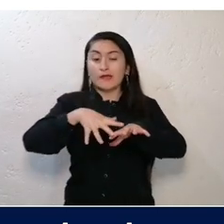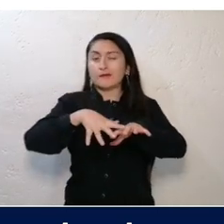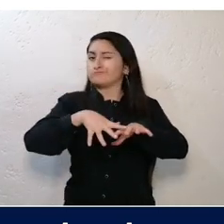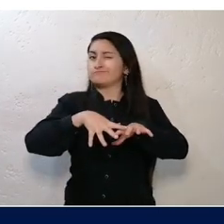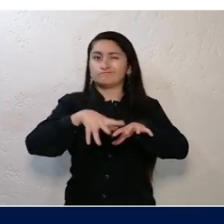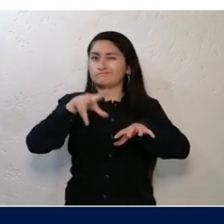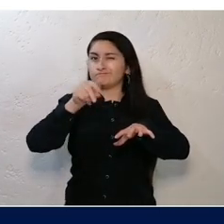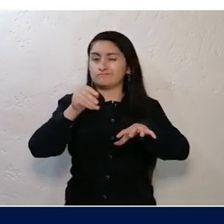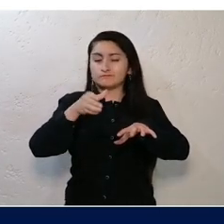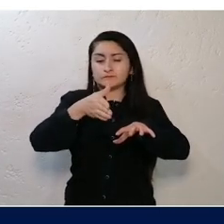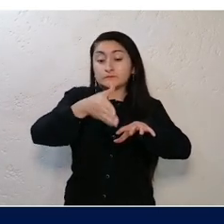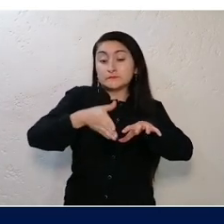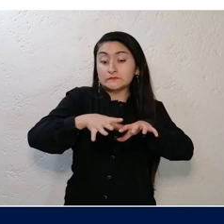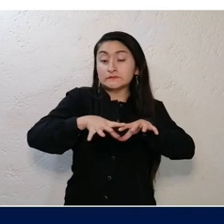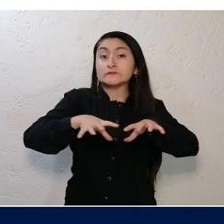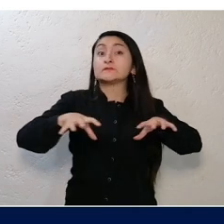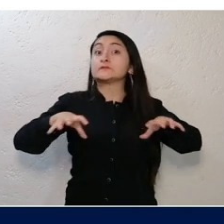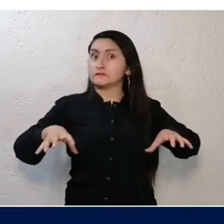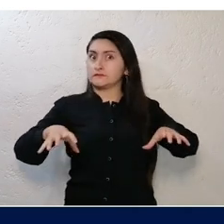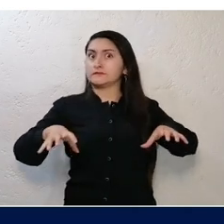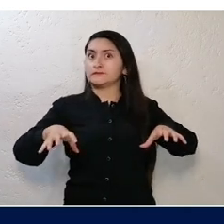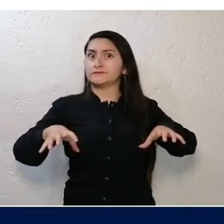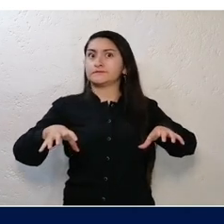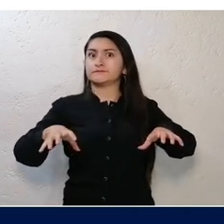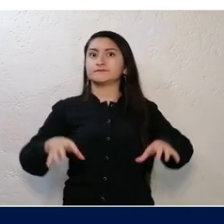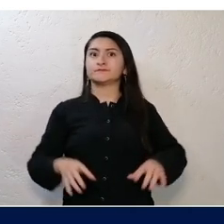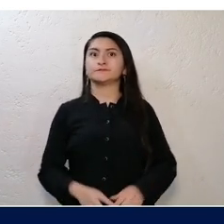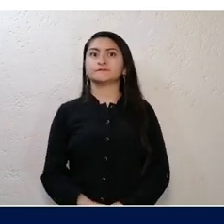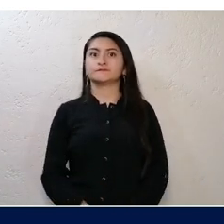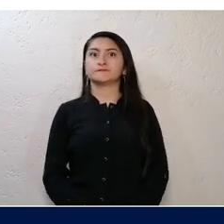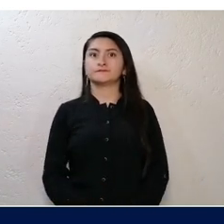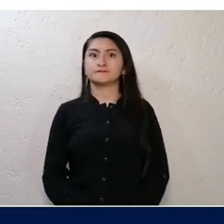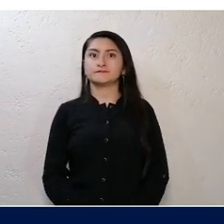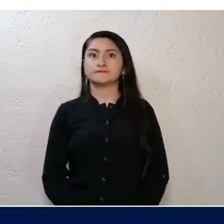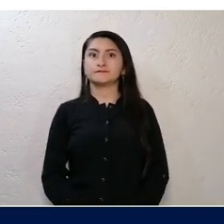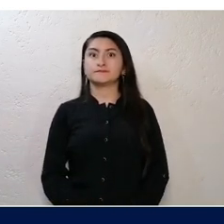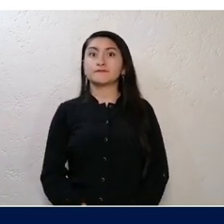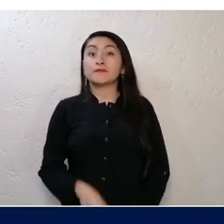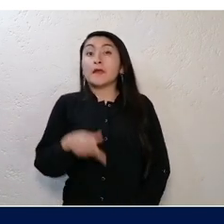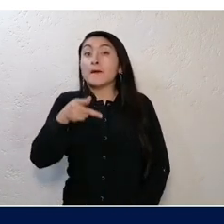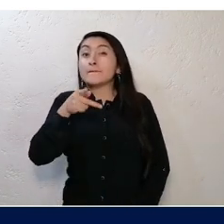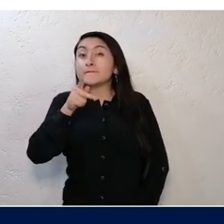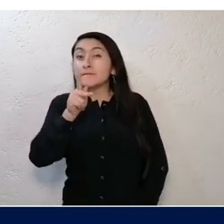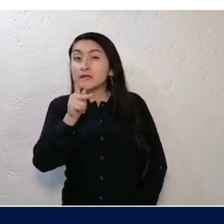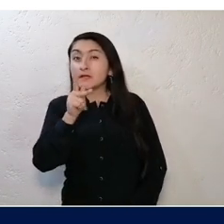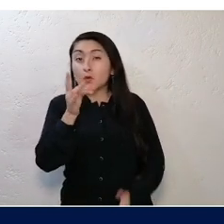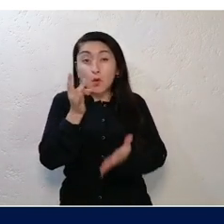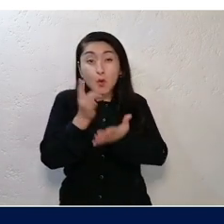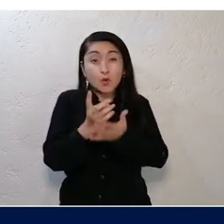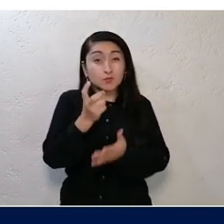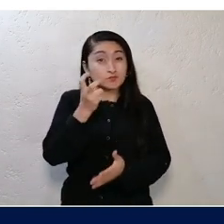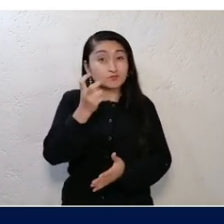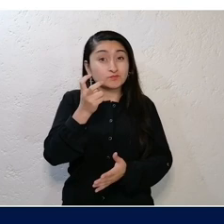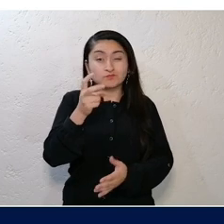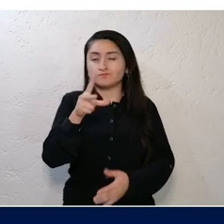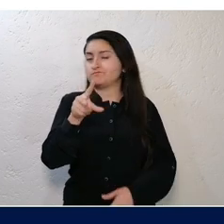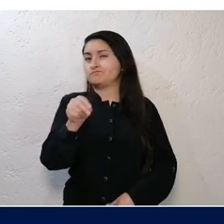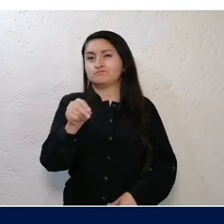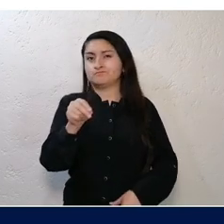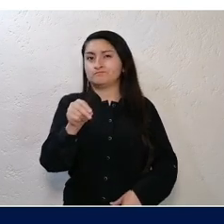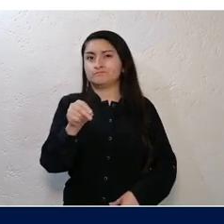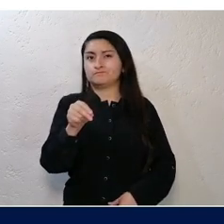imaginaria que permite establecer límites entre un área de la psicología y otra área de la psicología.